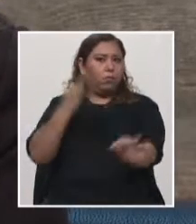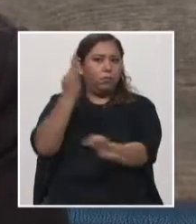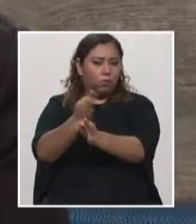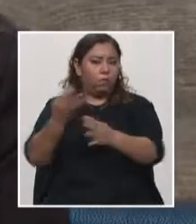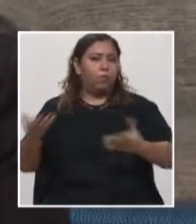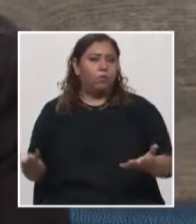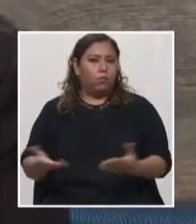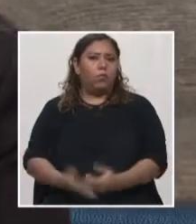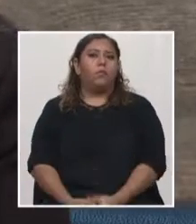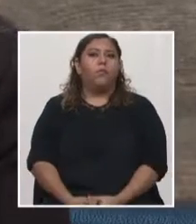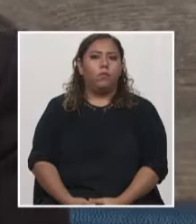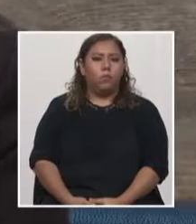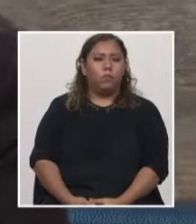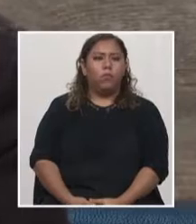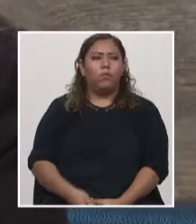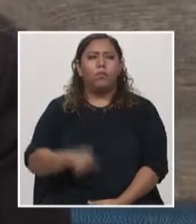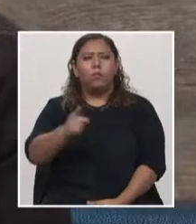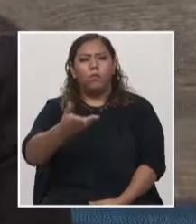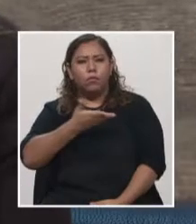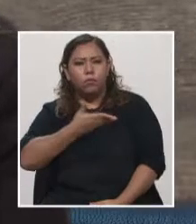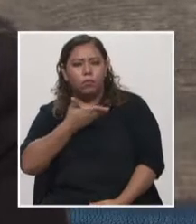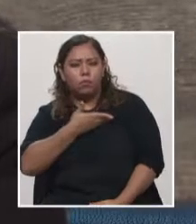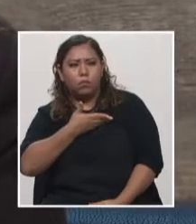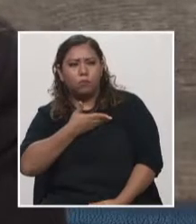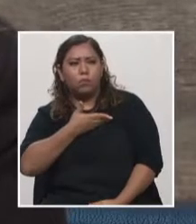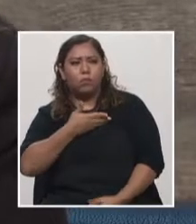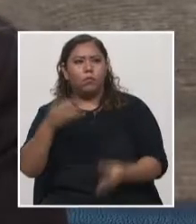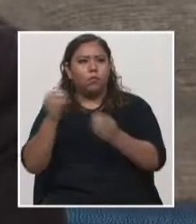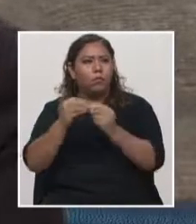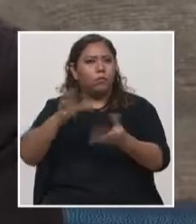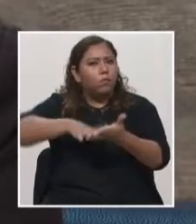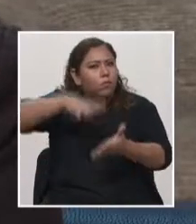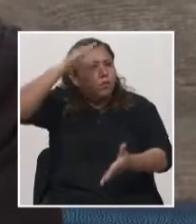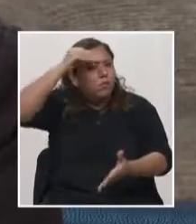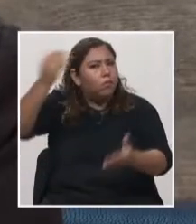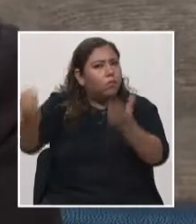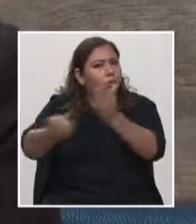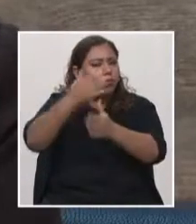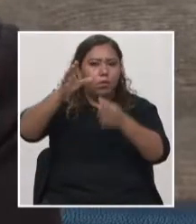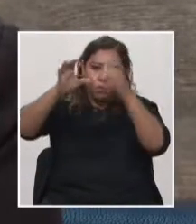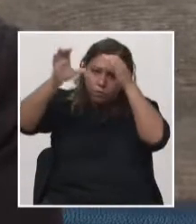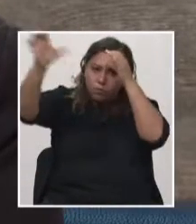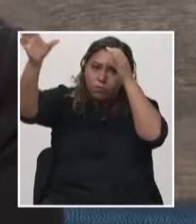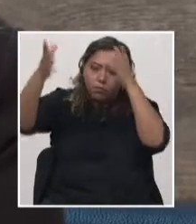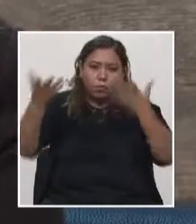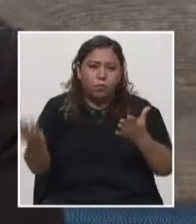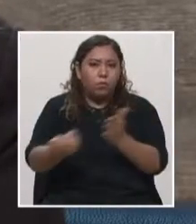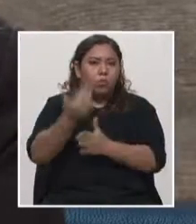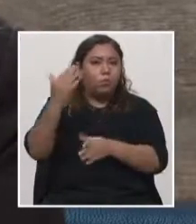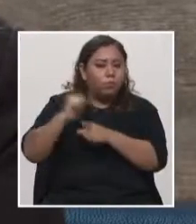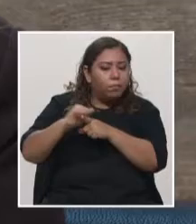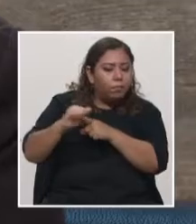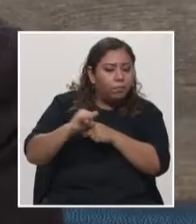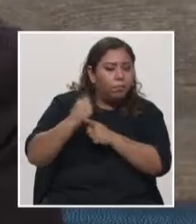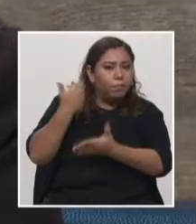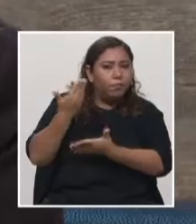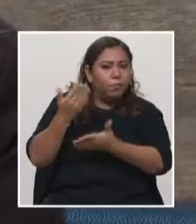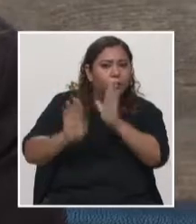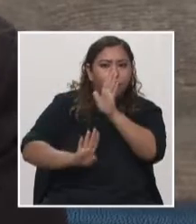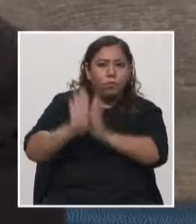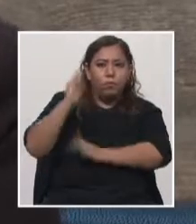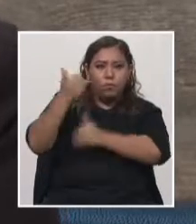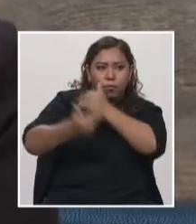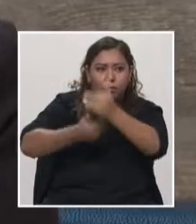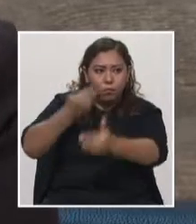se dé toda esta transmisión de conocimientos y pueda generar buenas prácticas en lo que es el desarrollo y tener